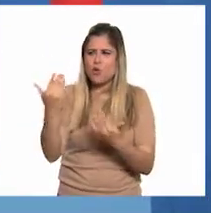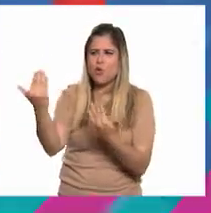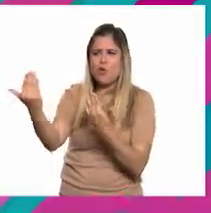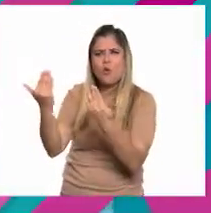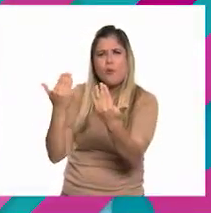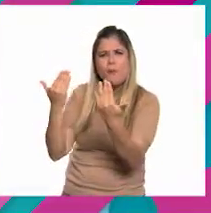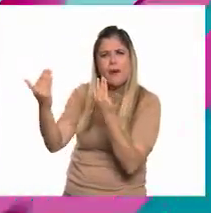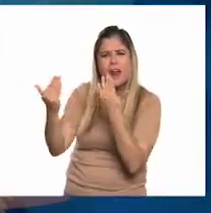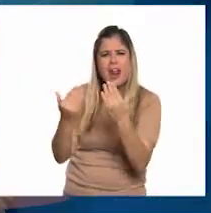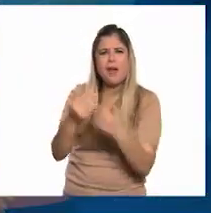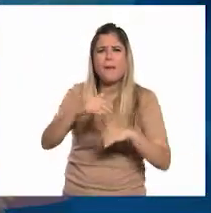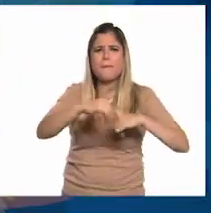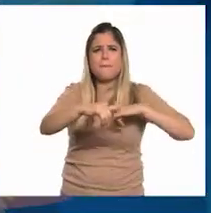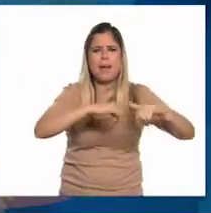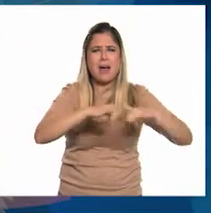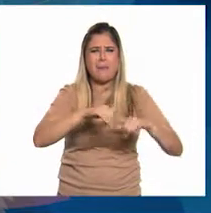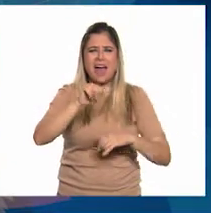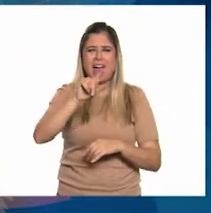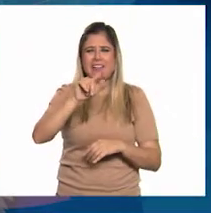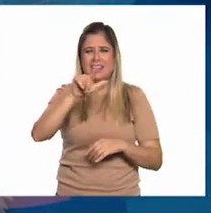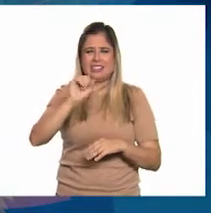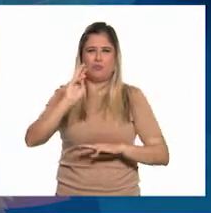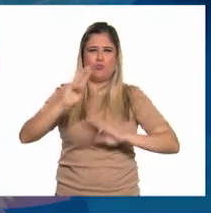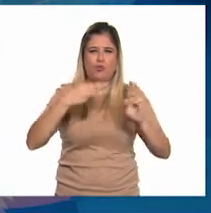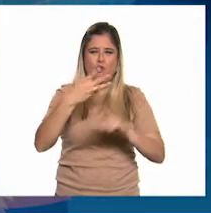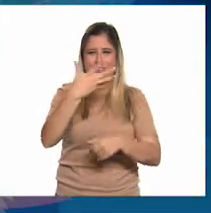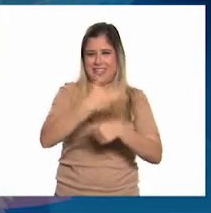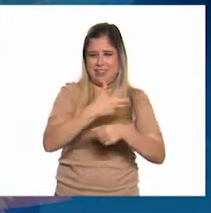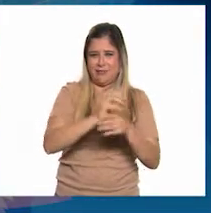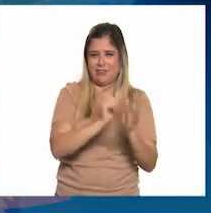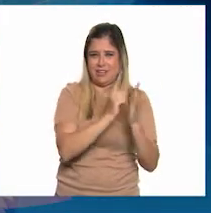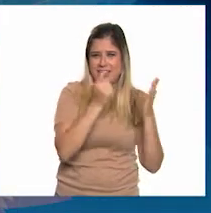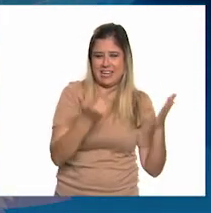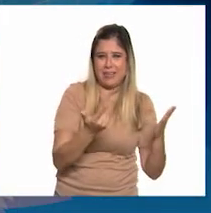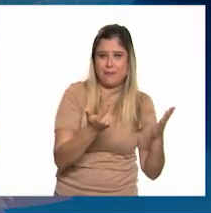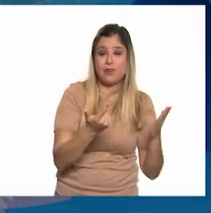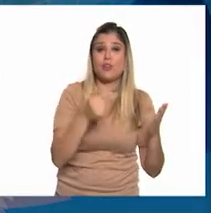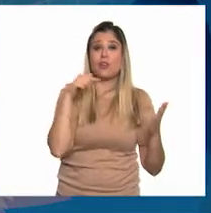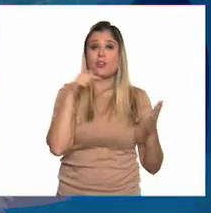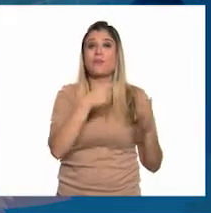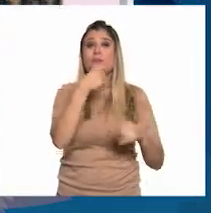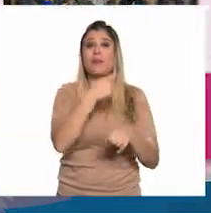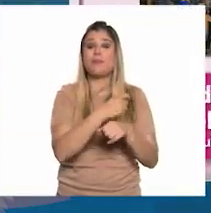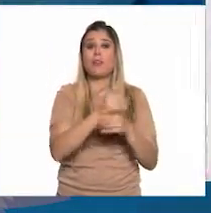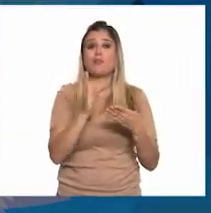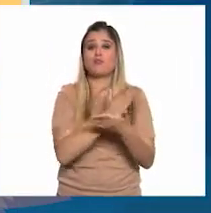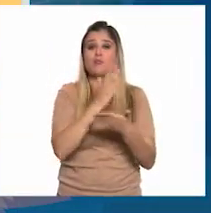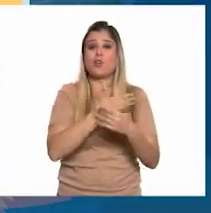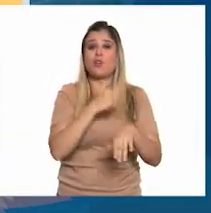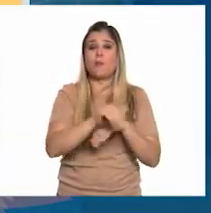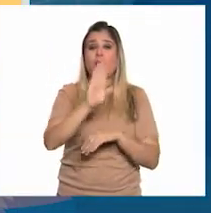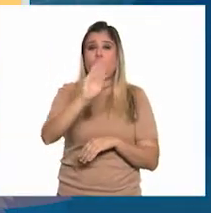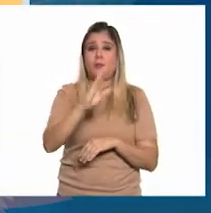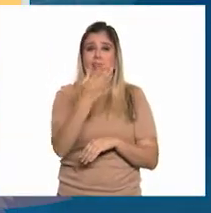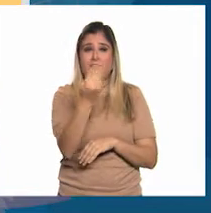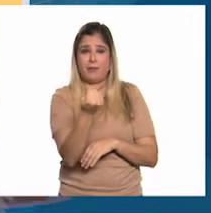dos mapas de su Atlas de Geografía del Mundo de Quinto Grado. El primero es el que se ubica en la página 99,